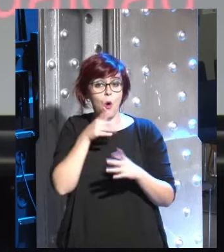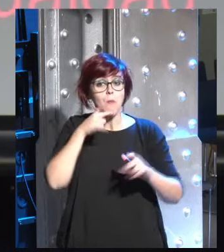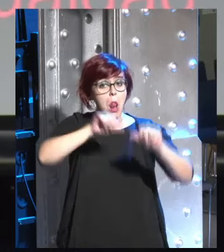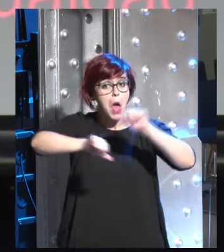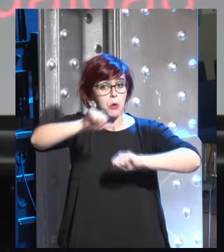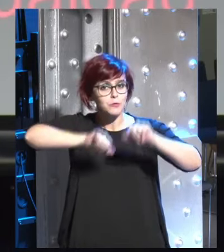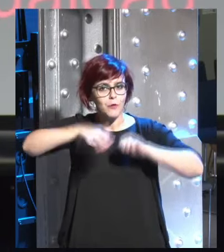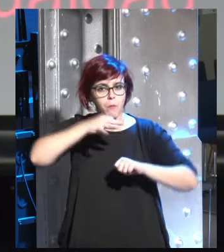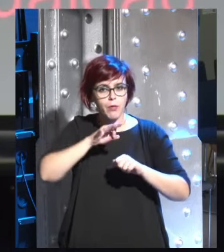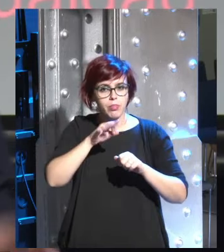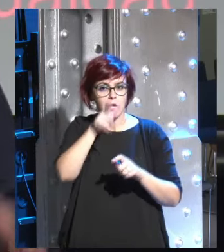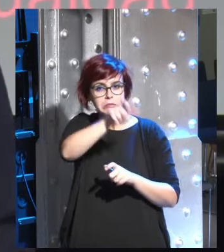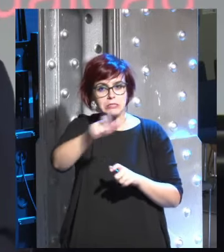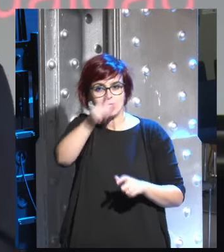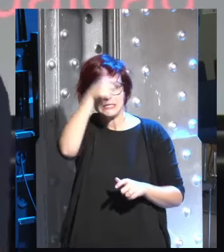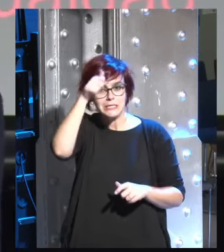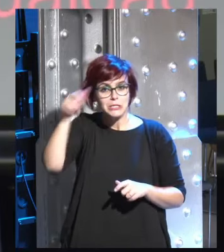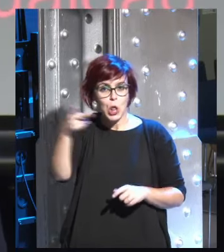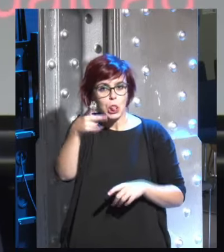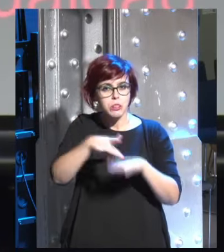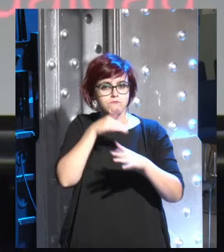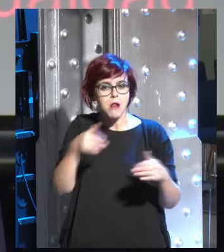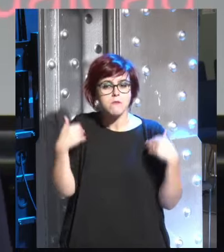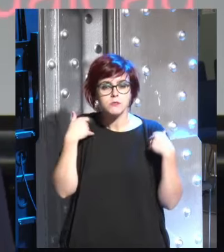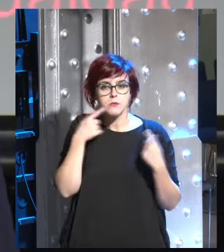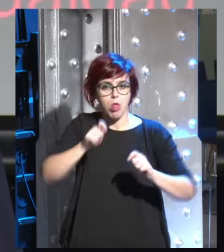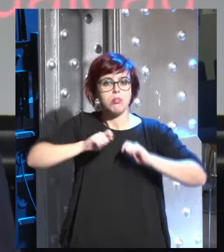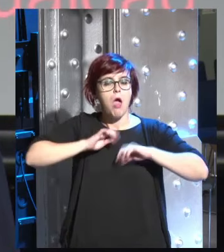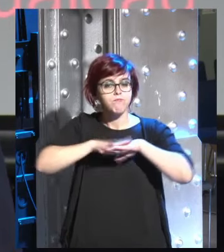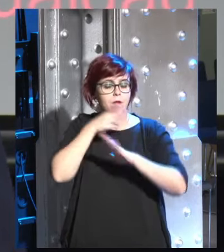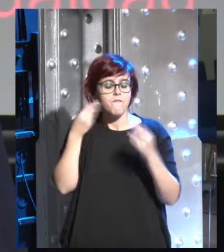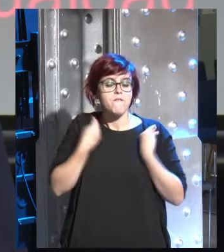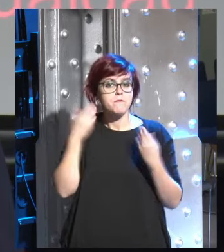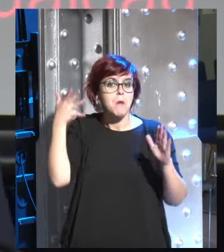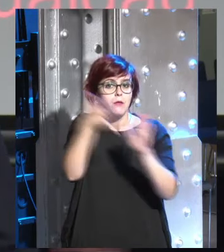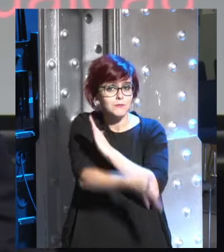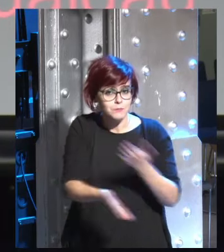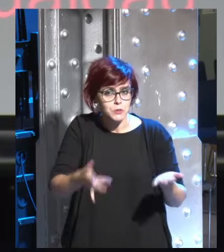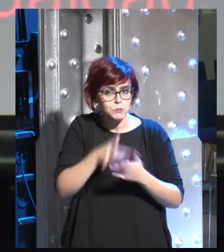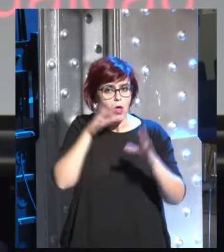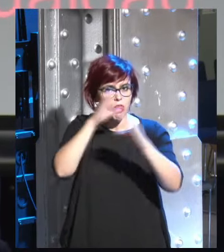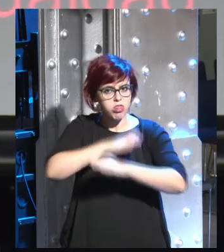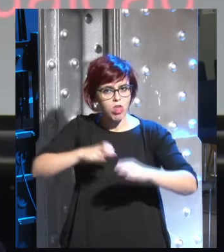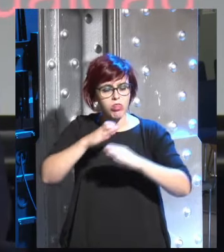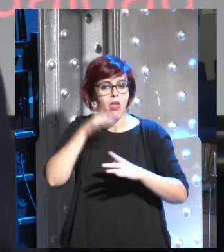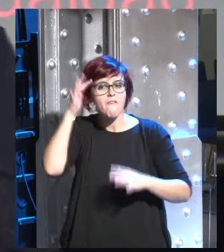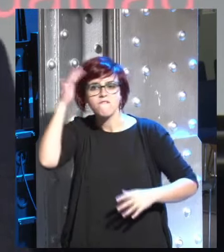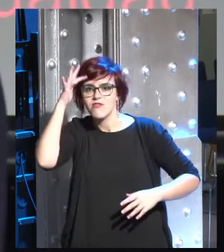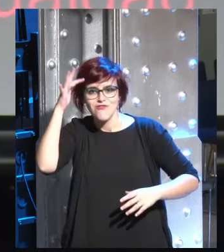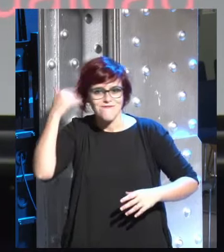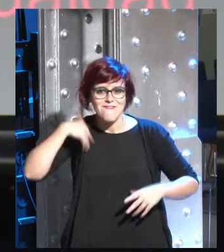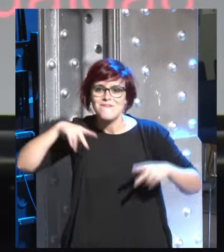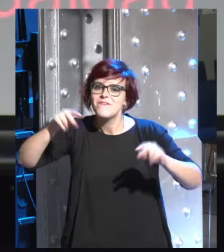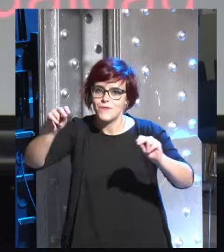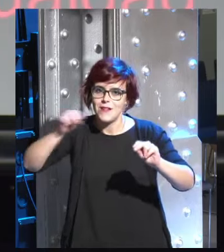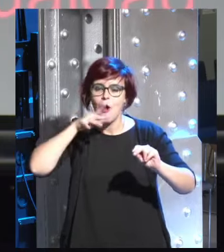eternamente y esto ya no es ciencia ficción esto es ciencia de la más auténtica y también